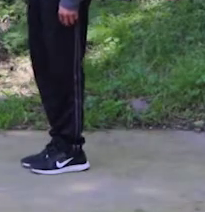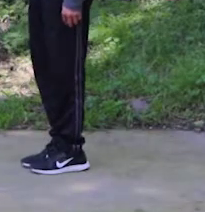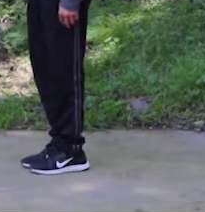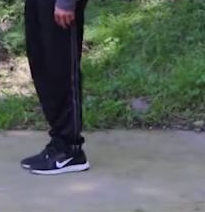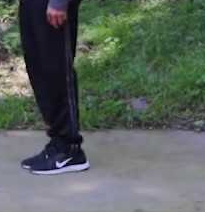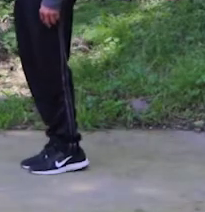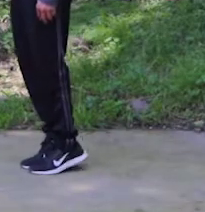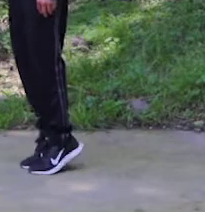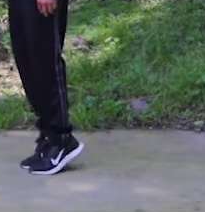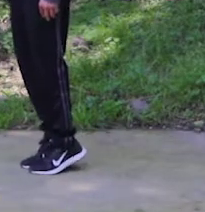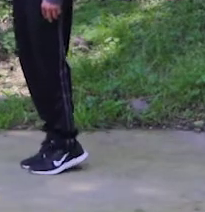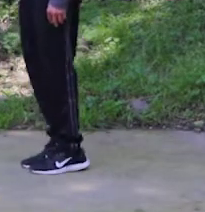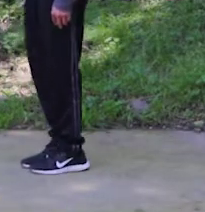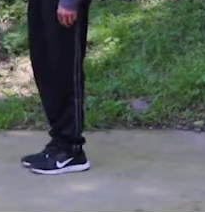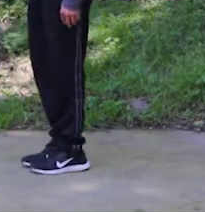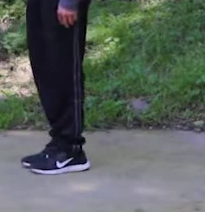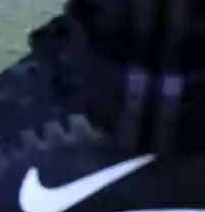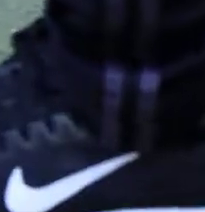muy bien,